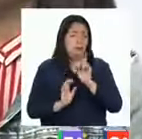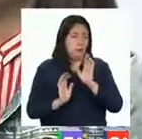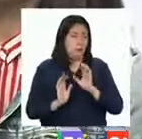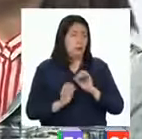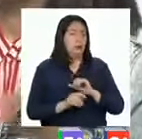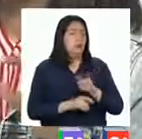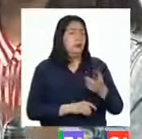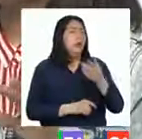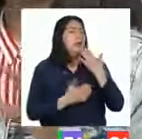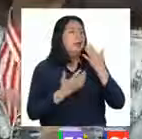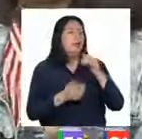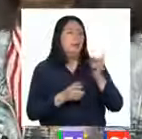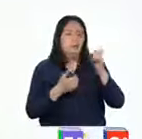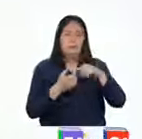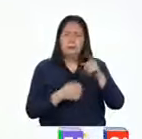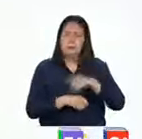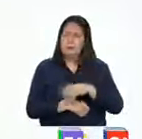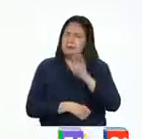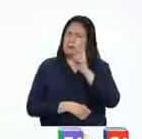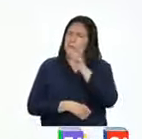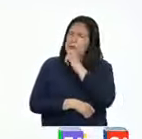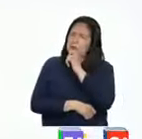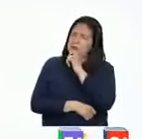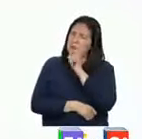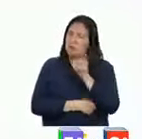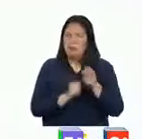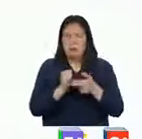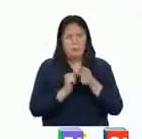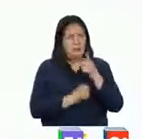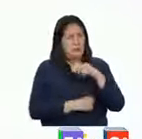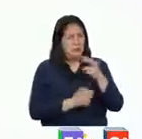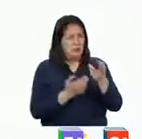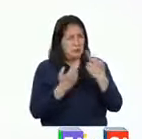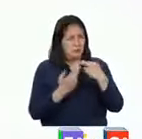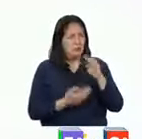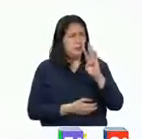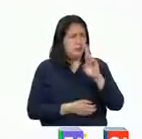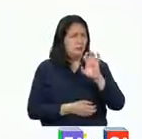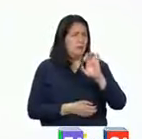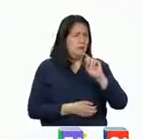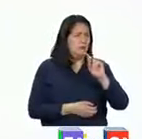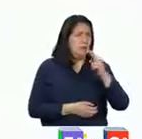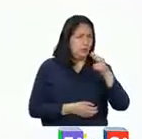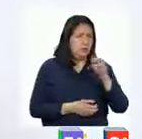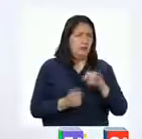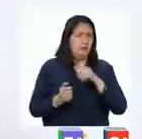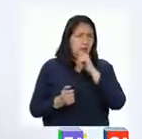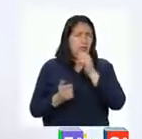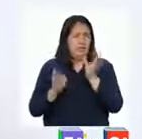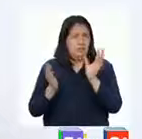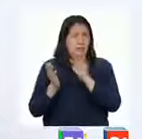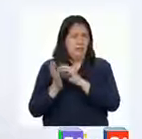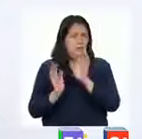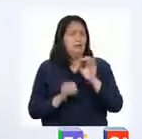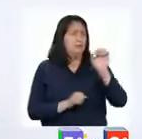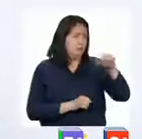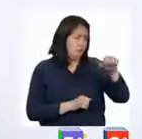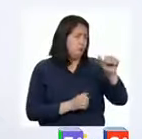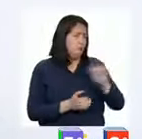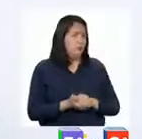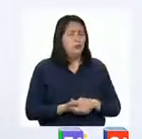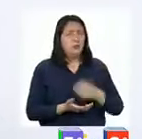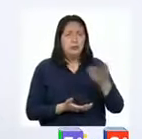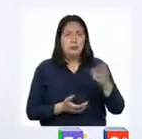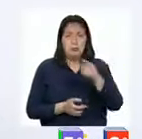por participar. Profesora, no estoy muy segura, pero creo que la respuesta de Berit podríamos completarla. Claro que sí,